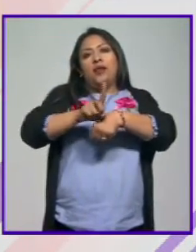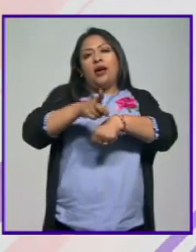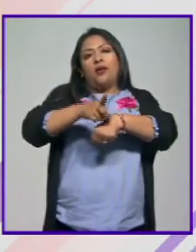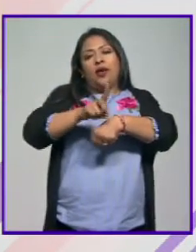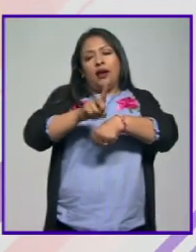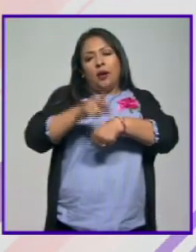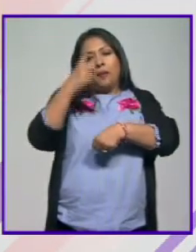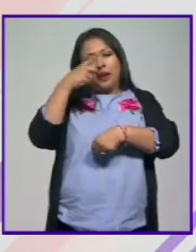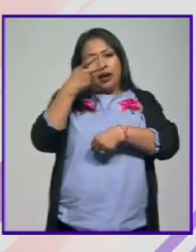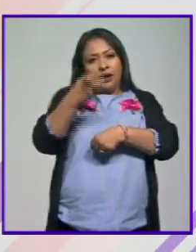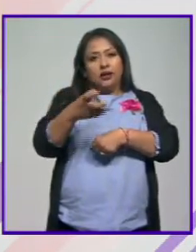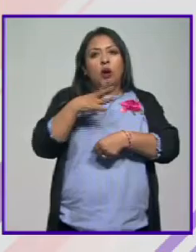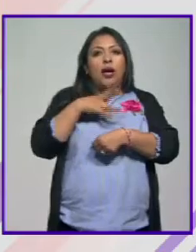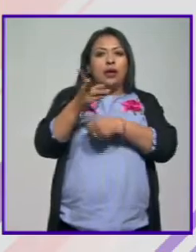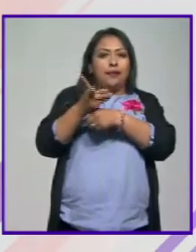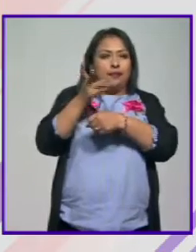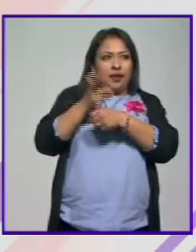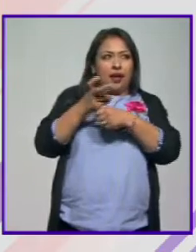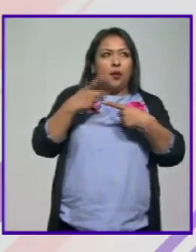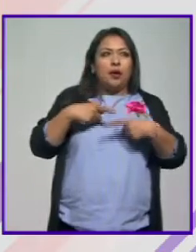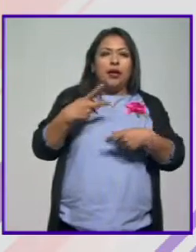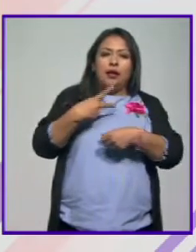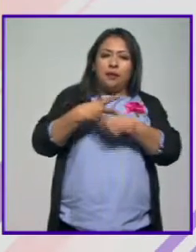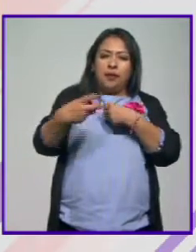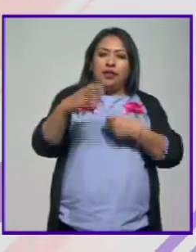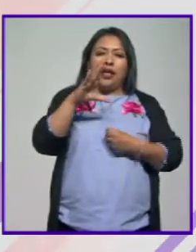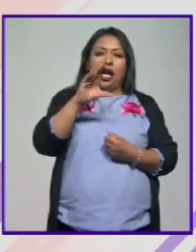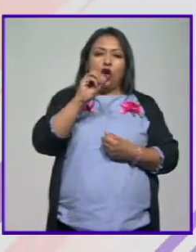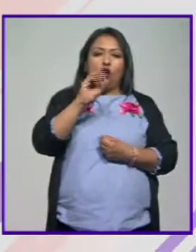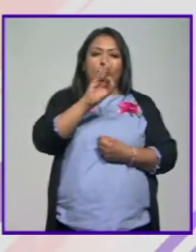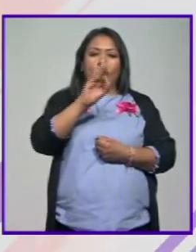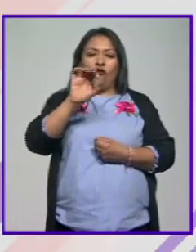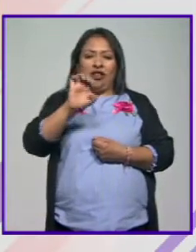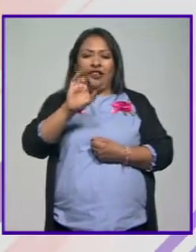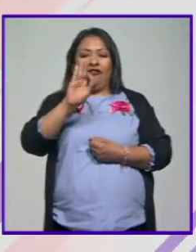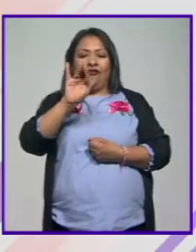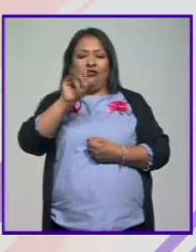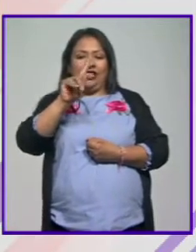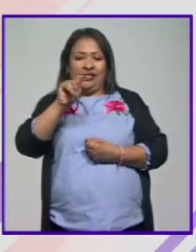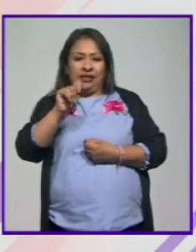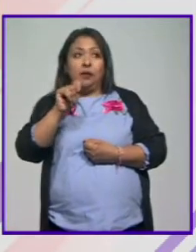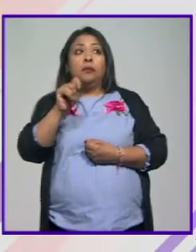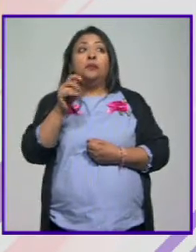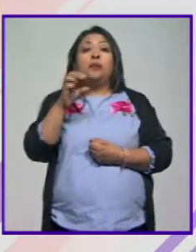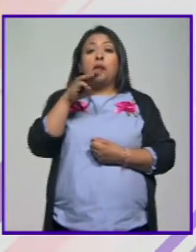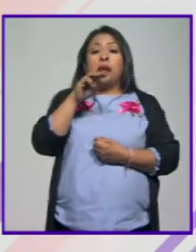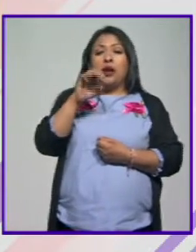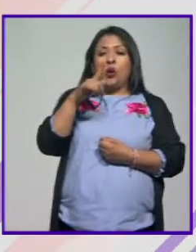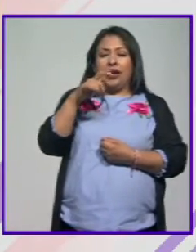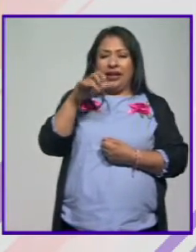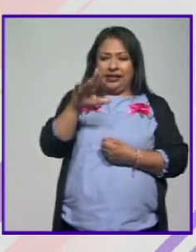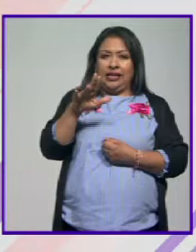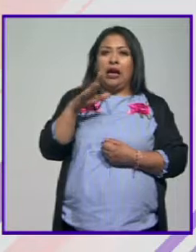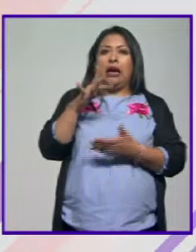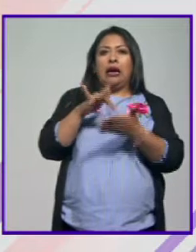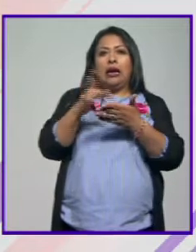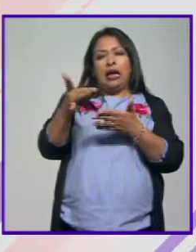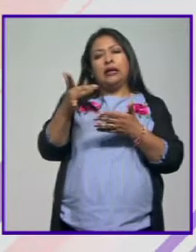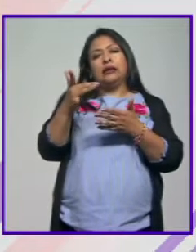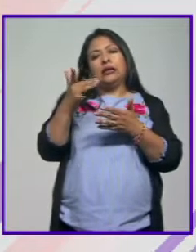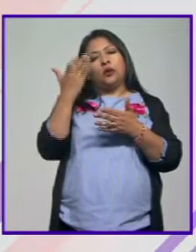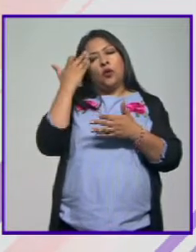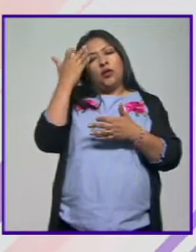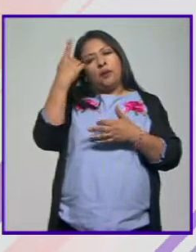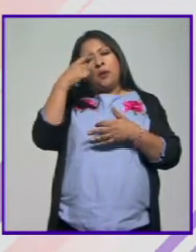y para eso Karen tenemos un invitado que nos invita al Coffee Fest Manuel Estrada muchísimas gracias Manuel García Estrada gracias por este tiempo para